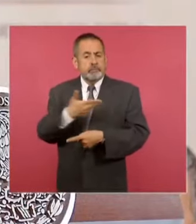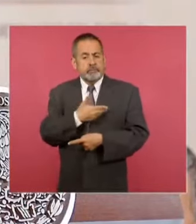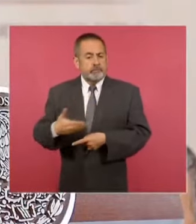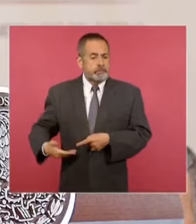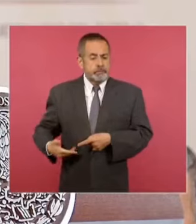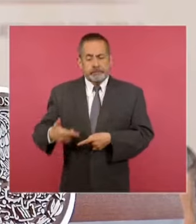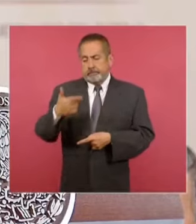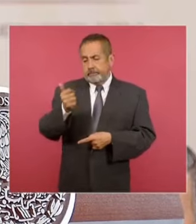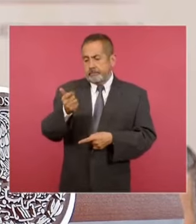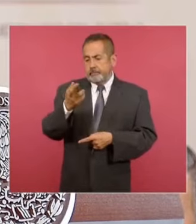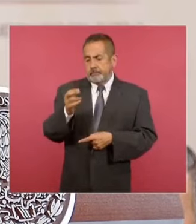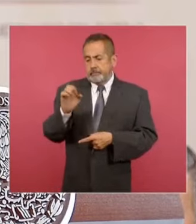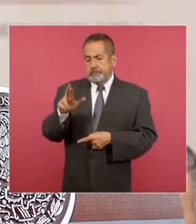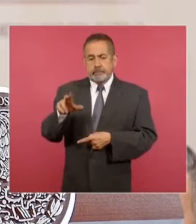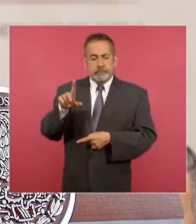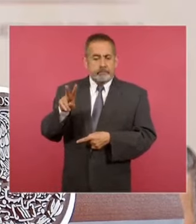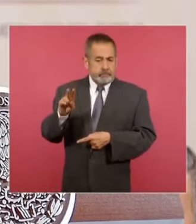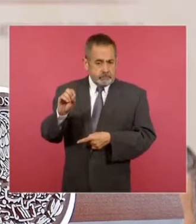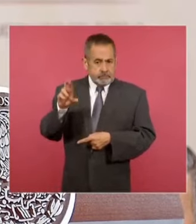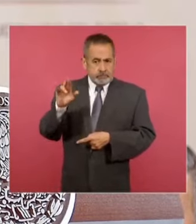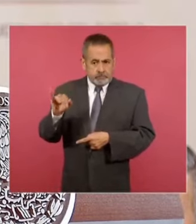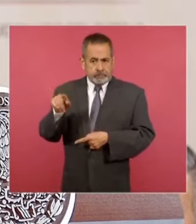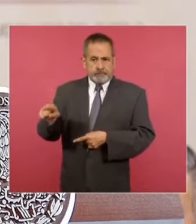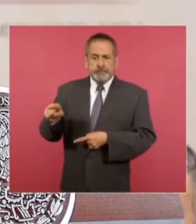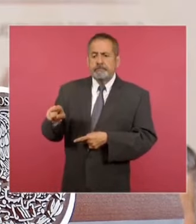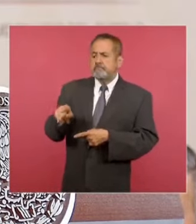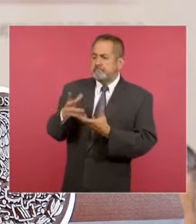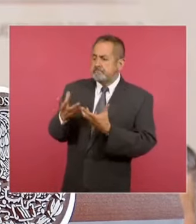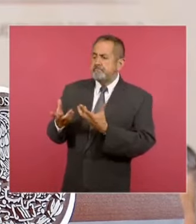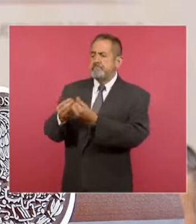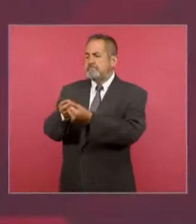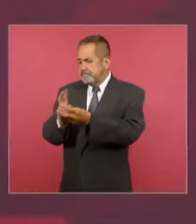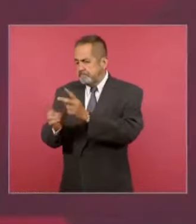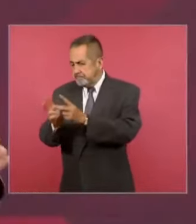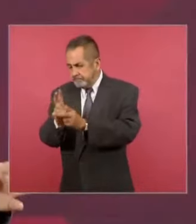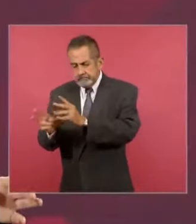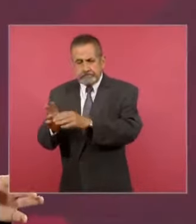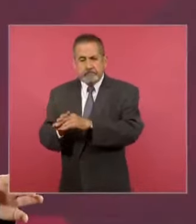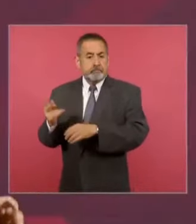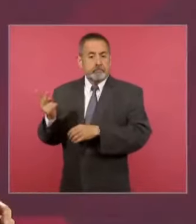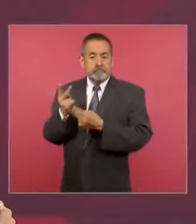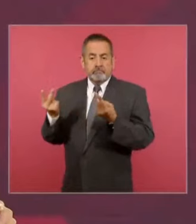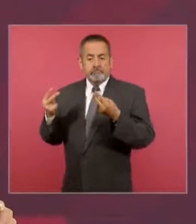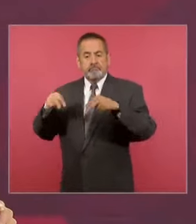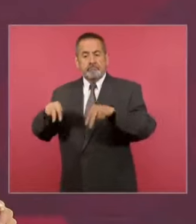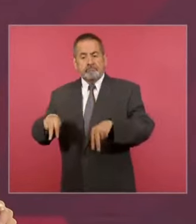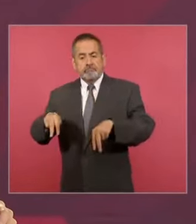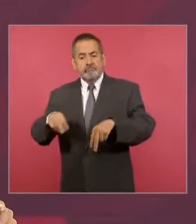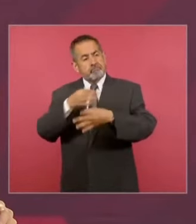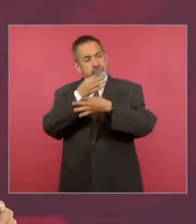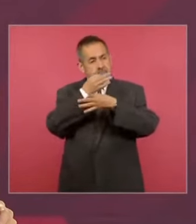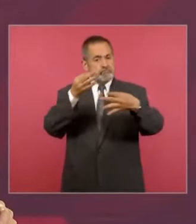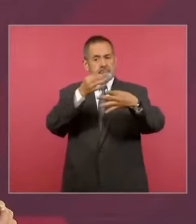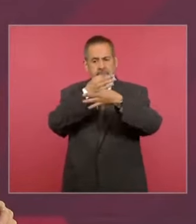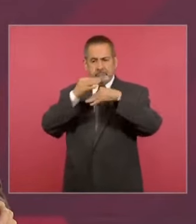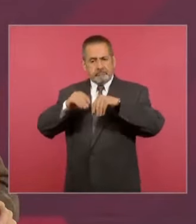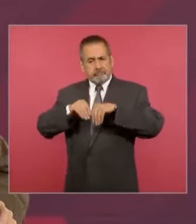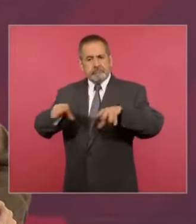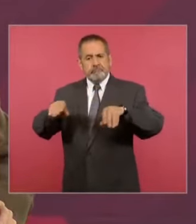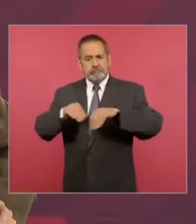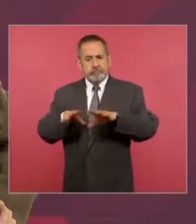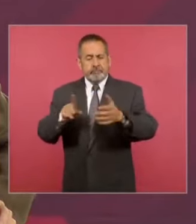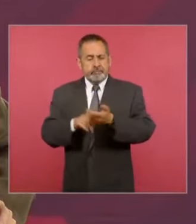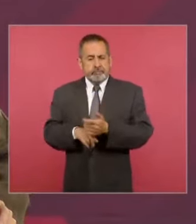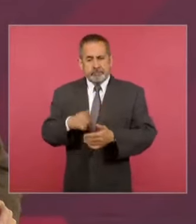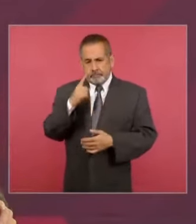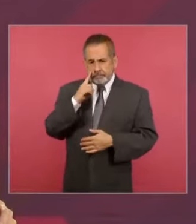Gabriel Boric, presidente de Chile. Hubo un mensaje conjunto a medios de comunicación que